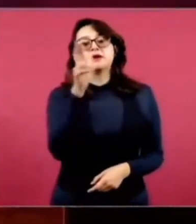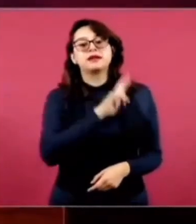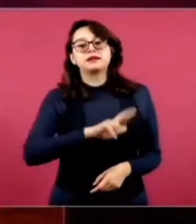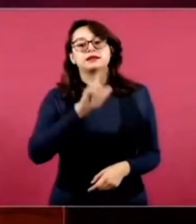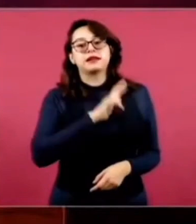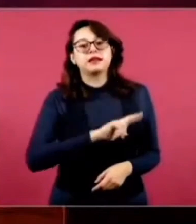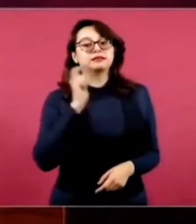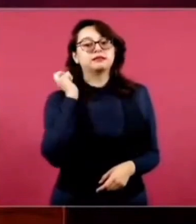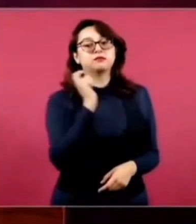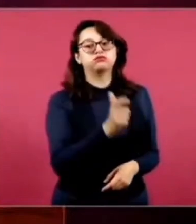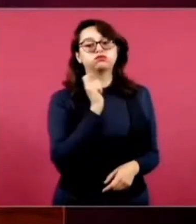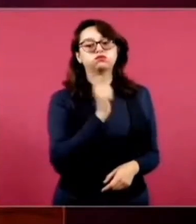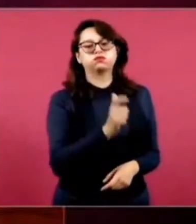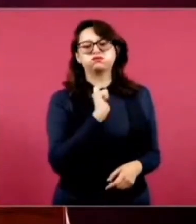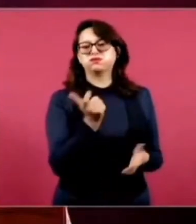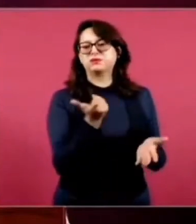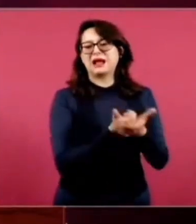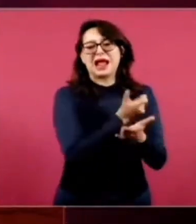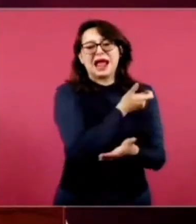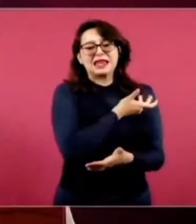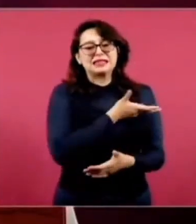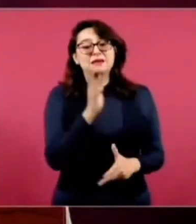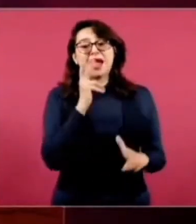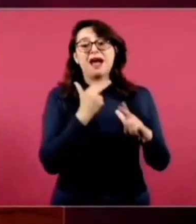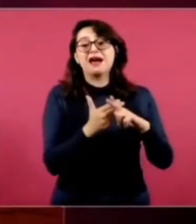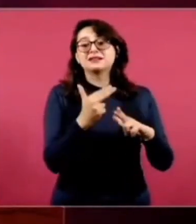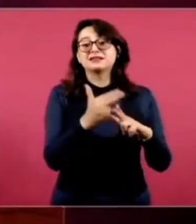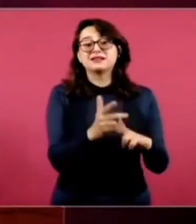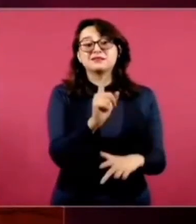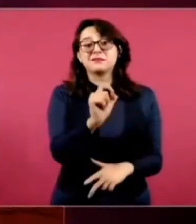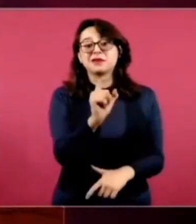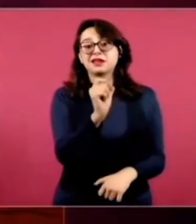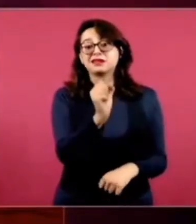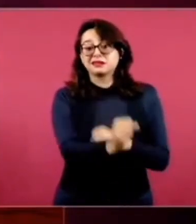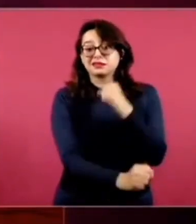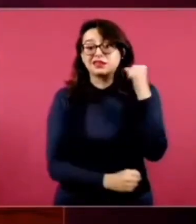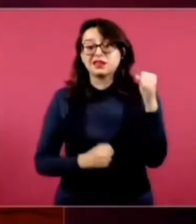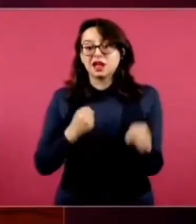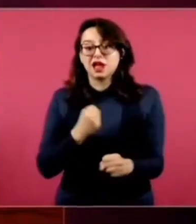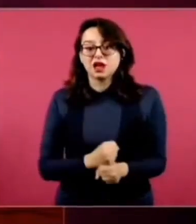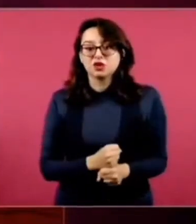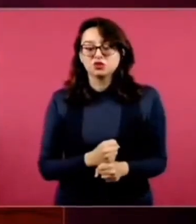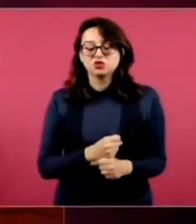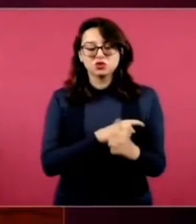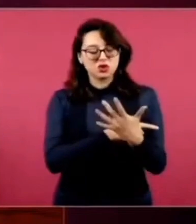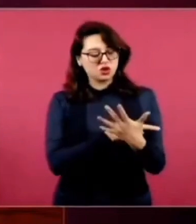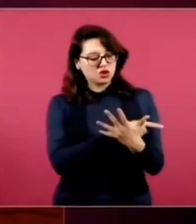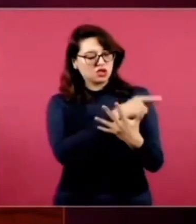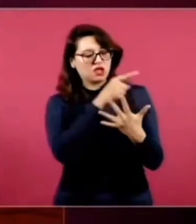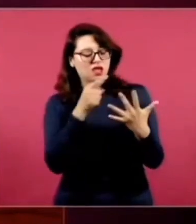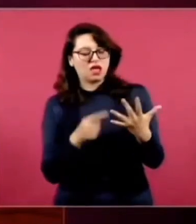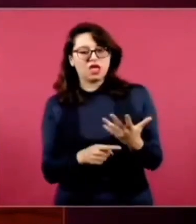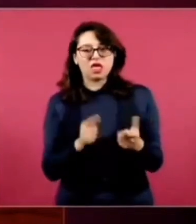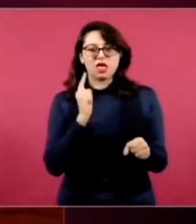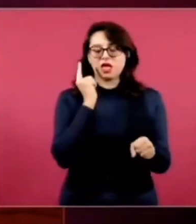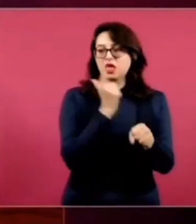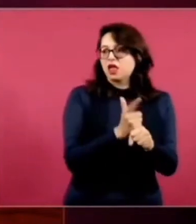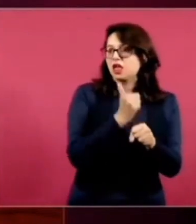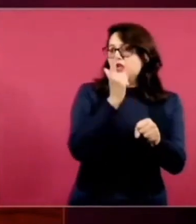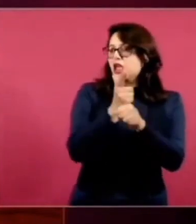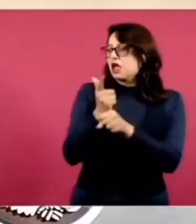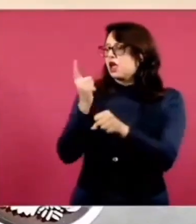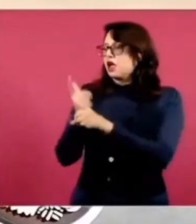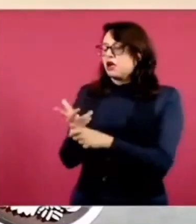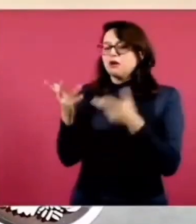años. Estos son solo algunas de las problemáticas que se han encontrado desde que el presidente